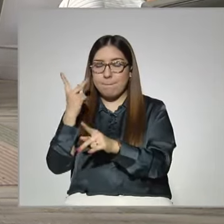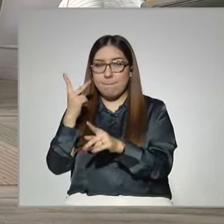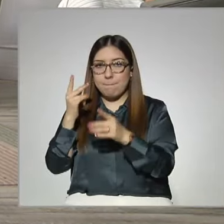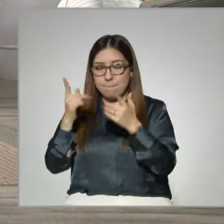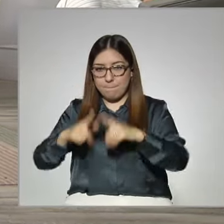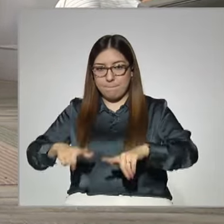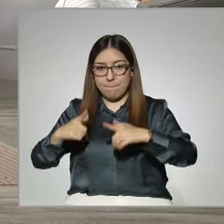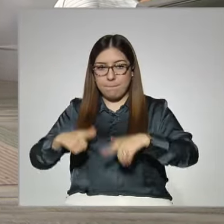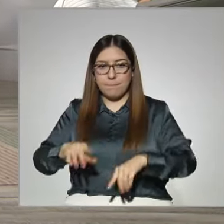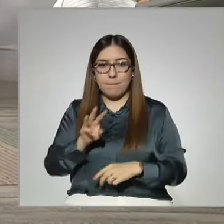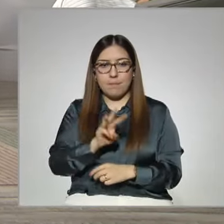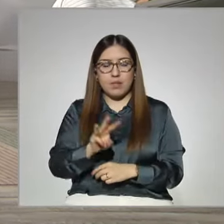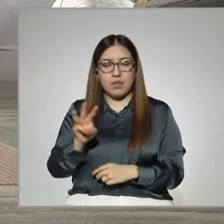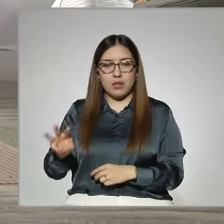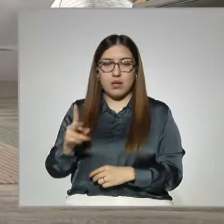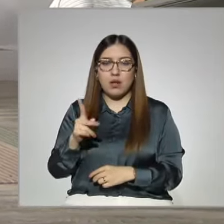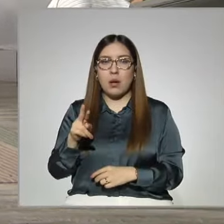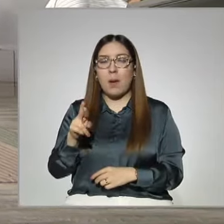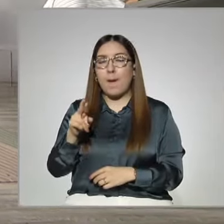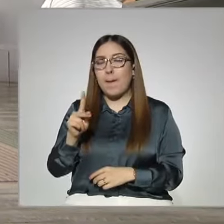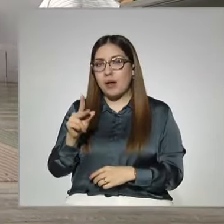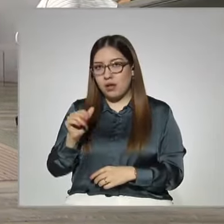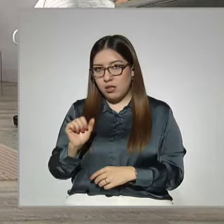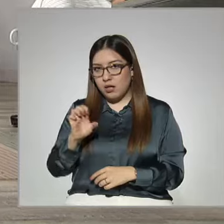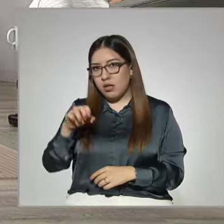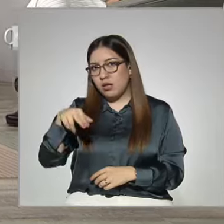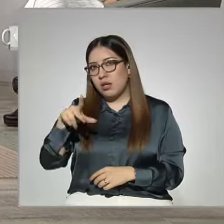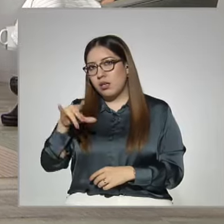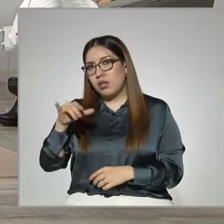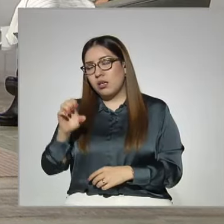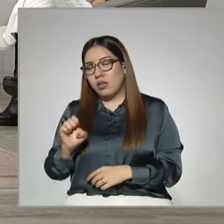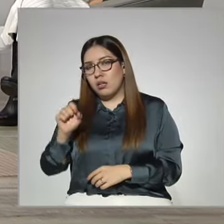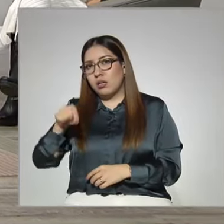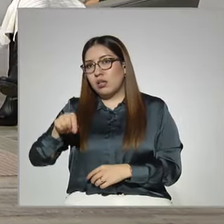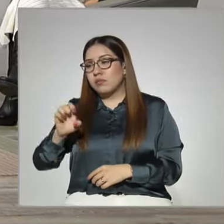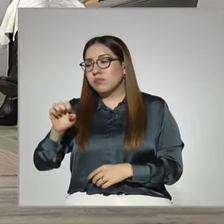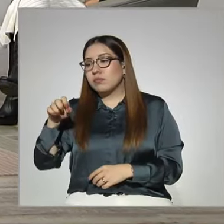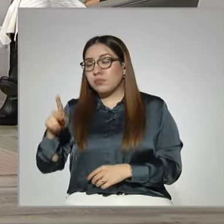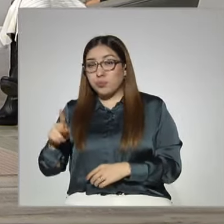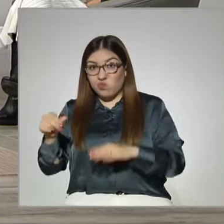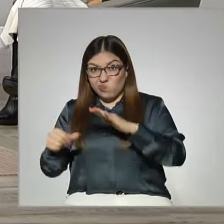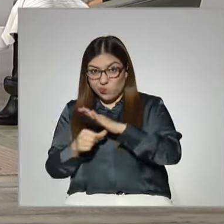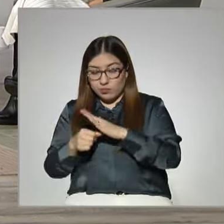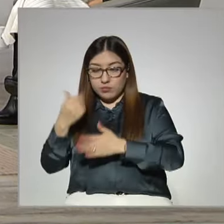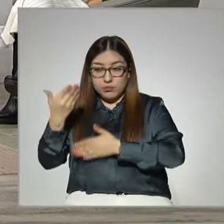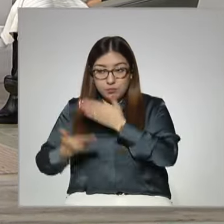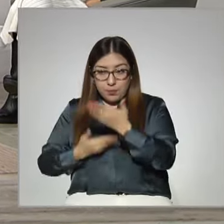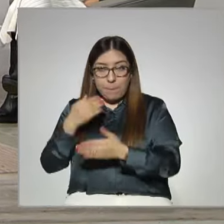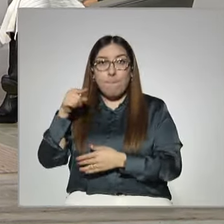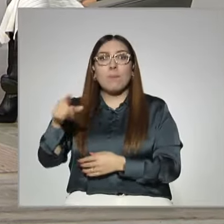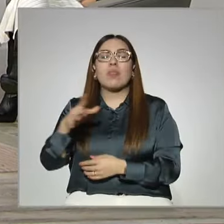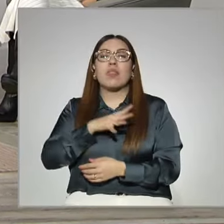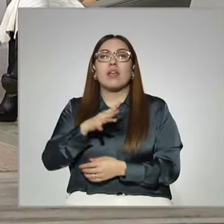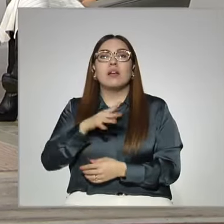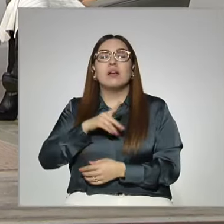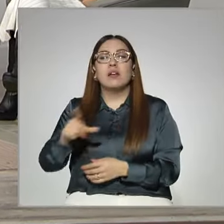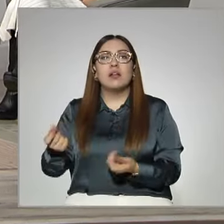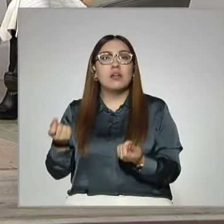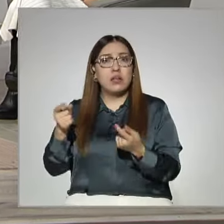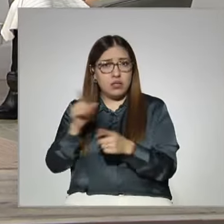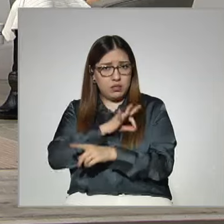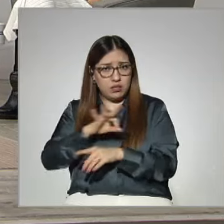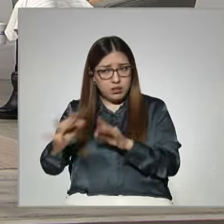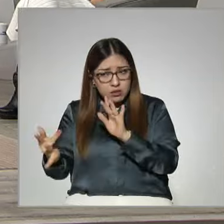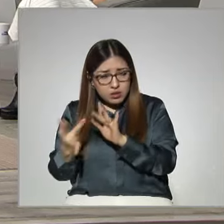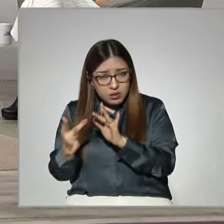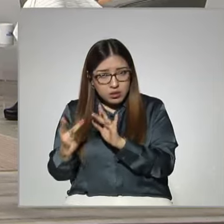.prepenlinea.cep.gov.mx, diagonal, mesa de servicio, ahí es nuestra ventanilla única, se pueden contactar,